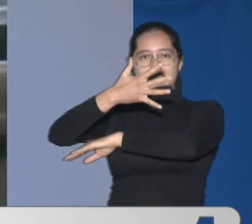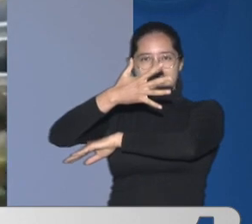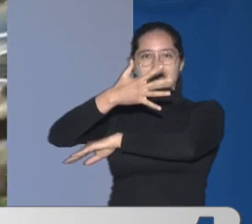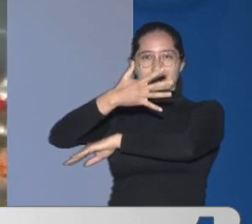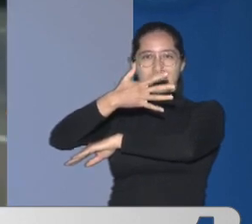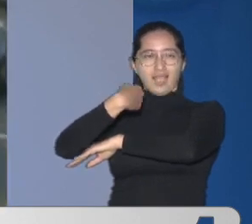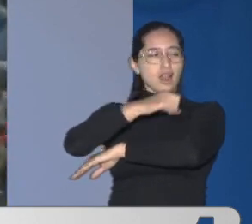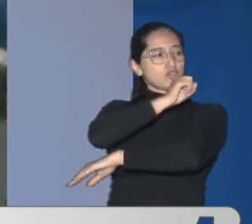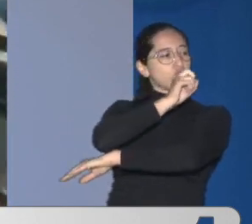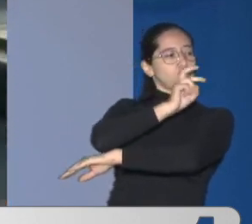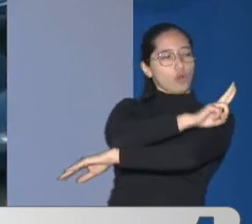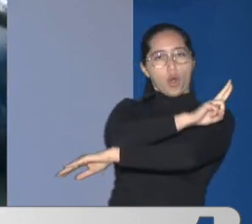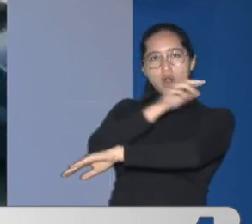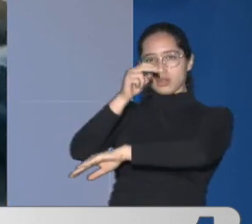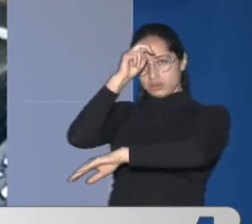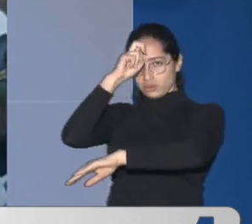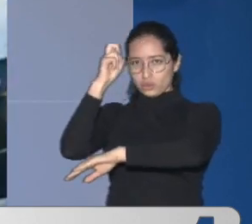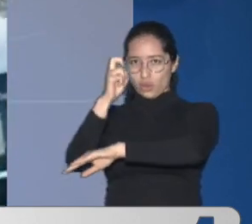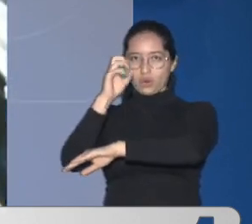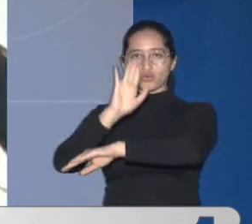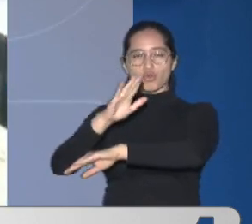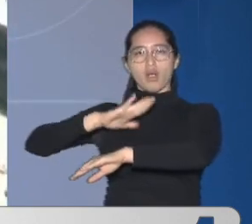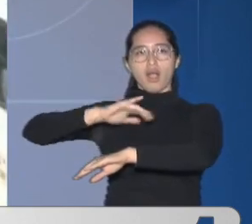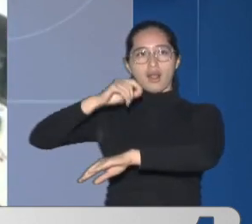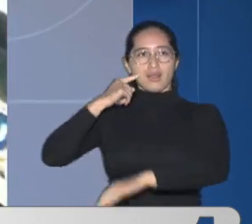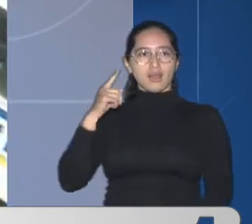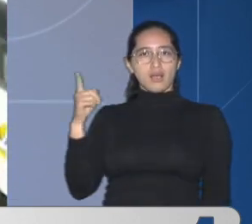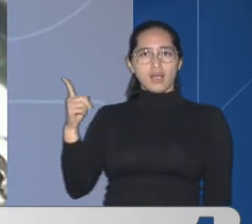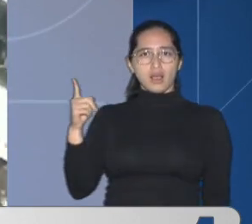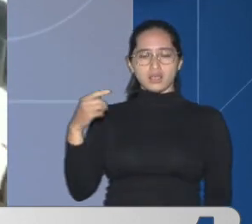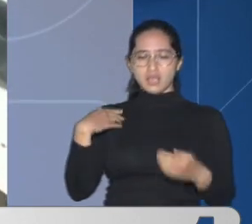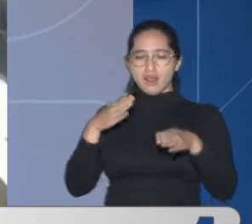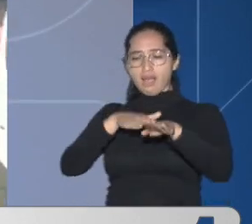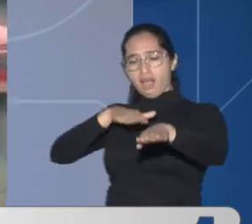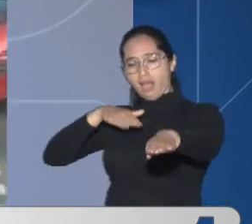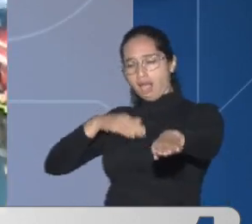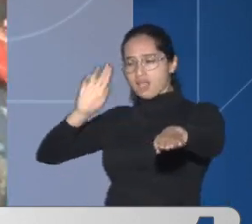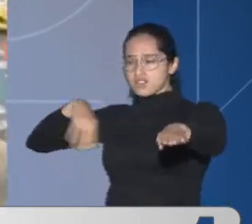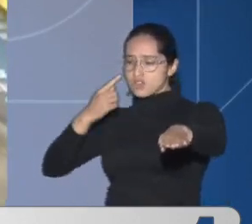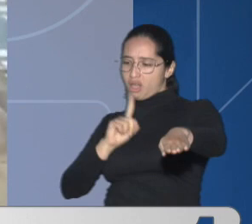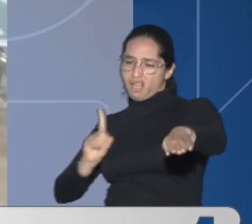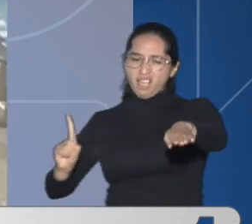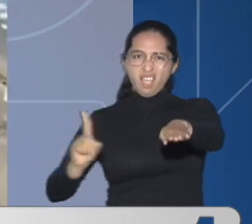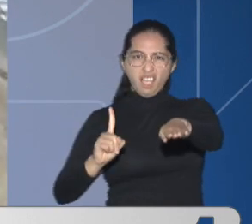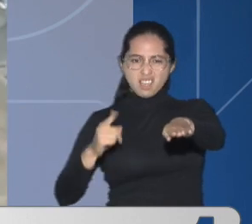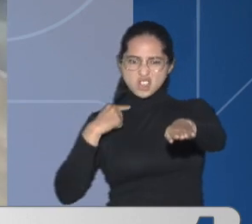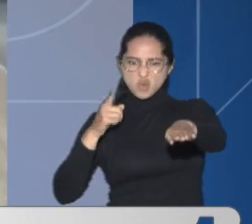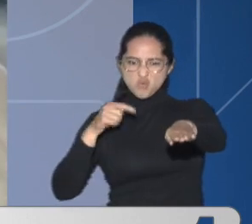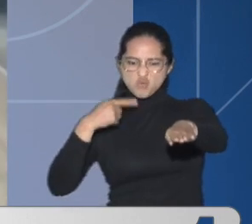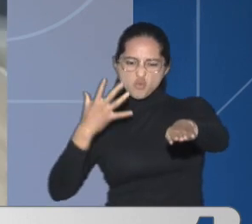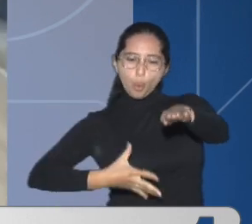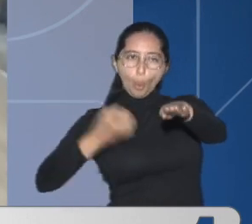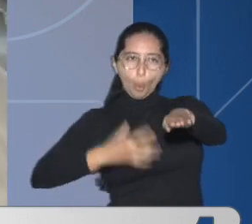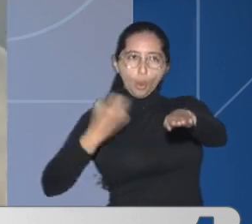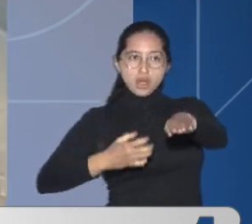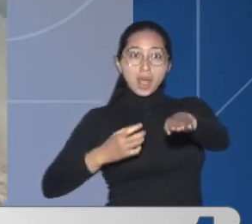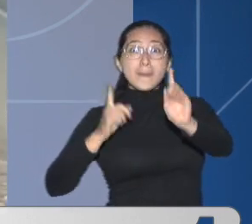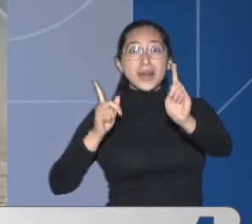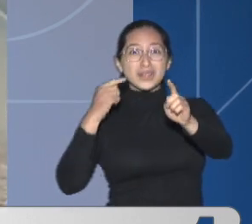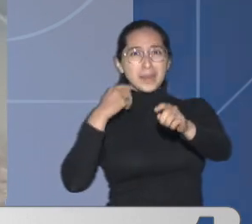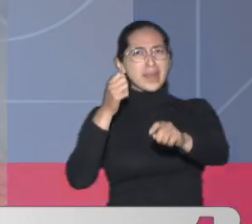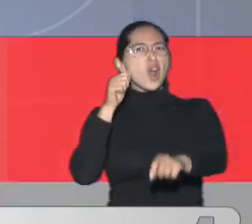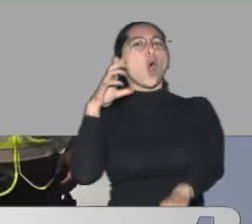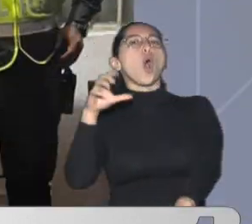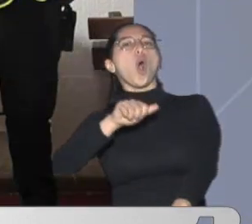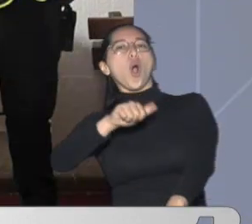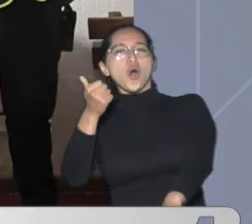ciudad Y ahí se acercaba A los conductores Los atracaba Pero también Hay un segundo sujeto Identificado Que aparece en este video